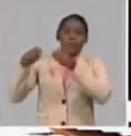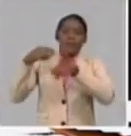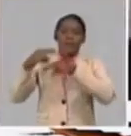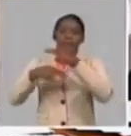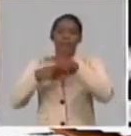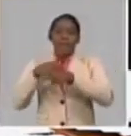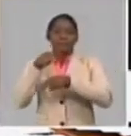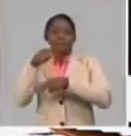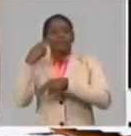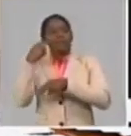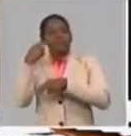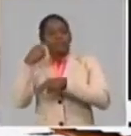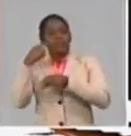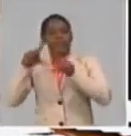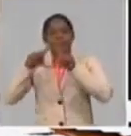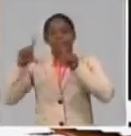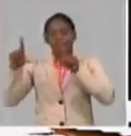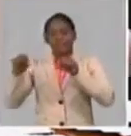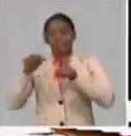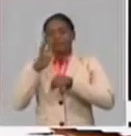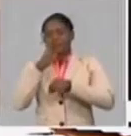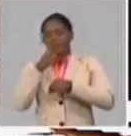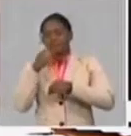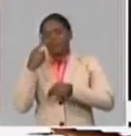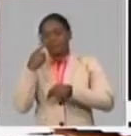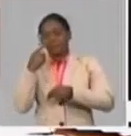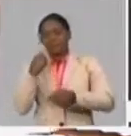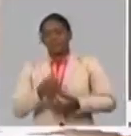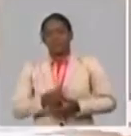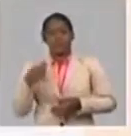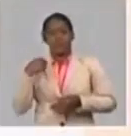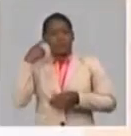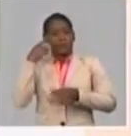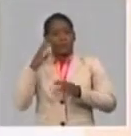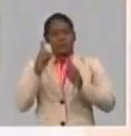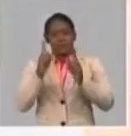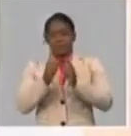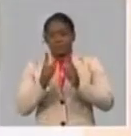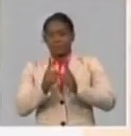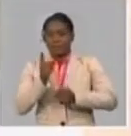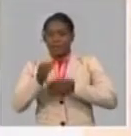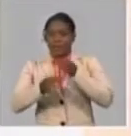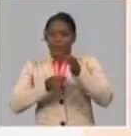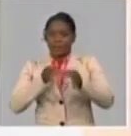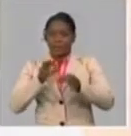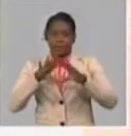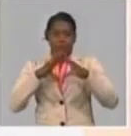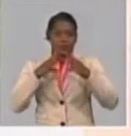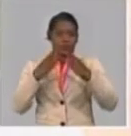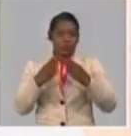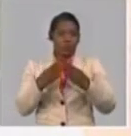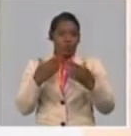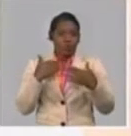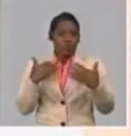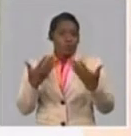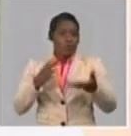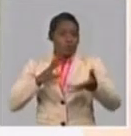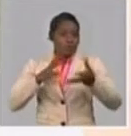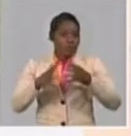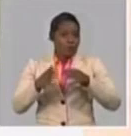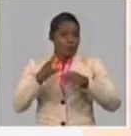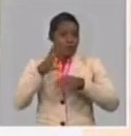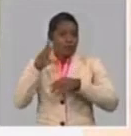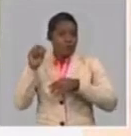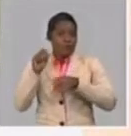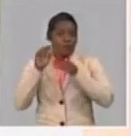y un foro online también. Yo creo, Randy, resumiendo el desfile, que habrá una programación